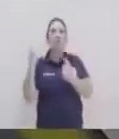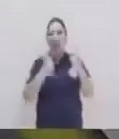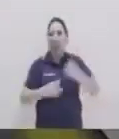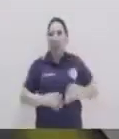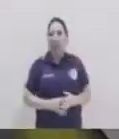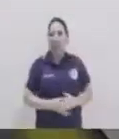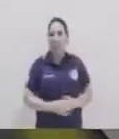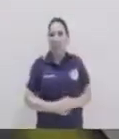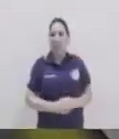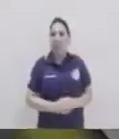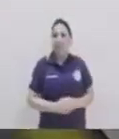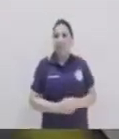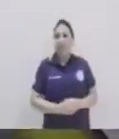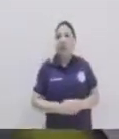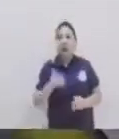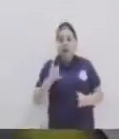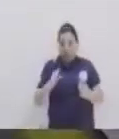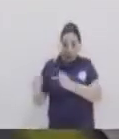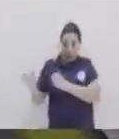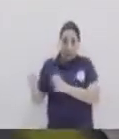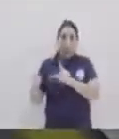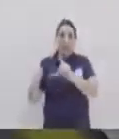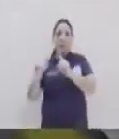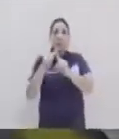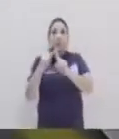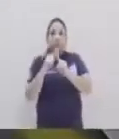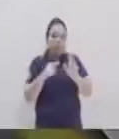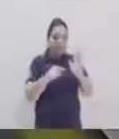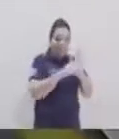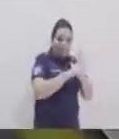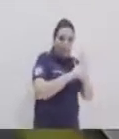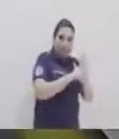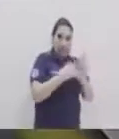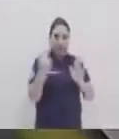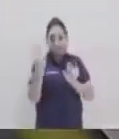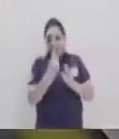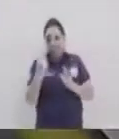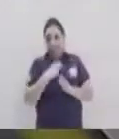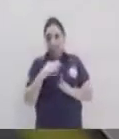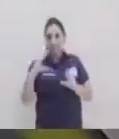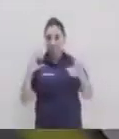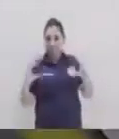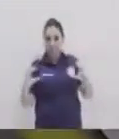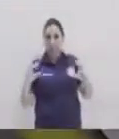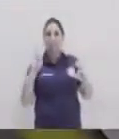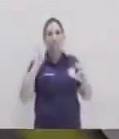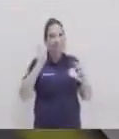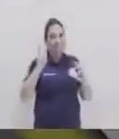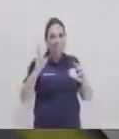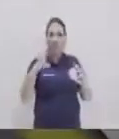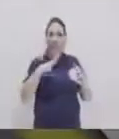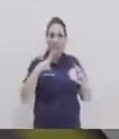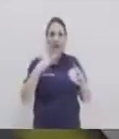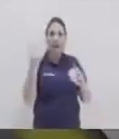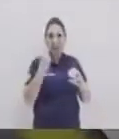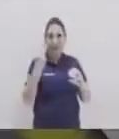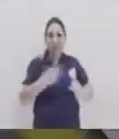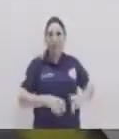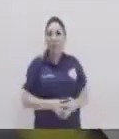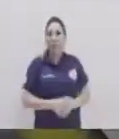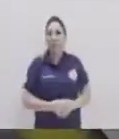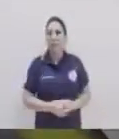negativo entonces de este lado puede ser negativo y de este lado puede ser positivo pero los limones siempre tienen la carga positiva y negativa